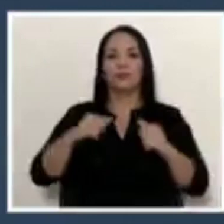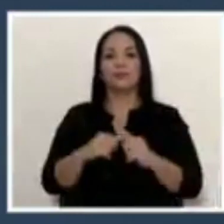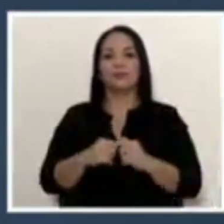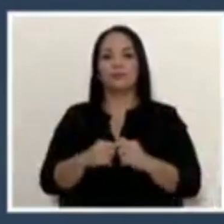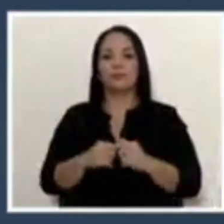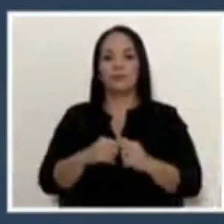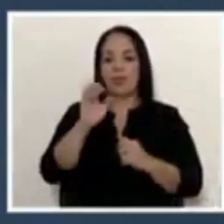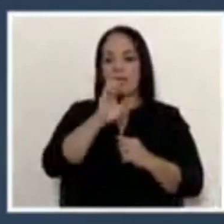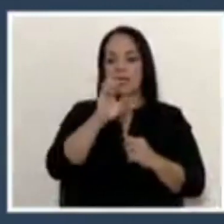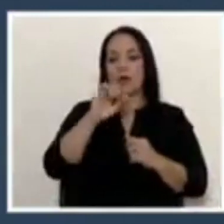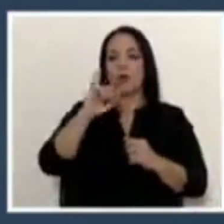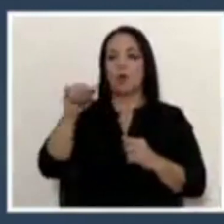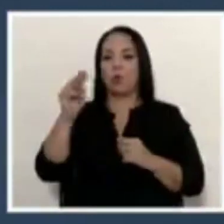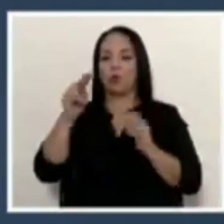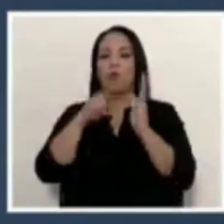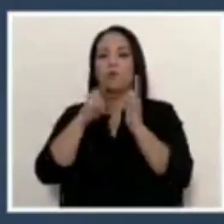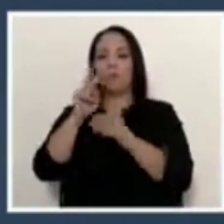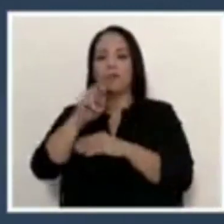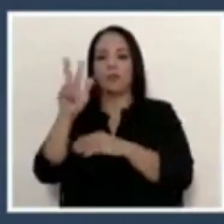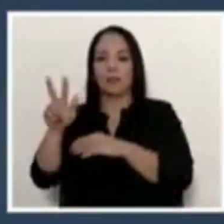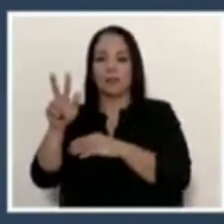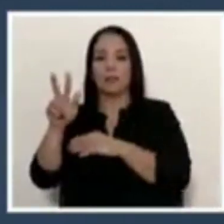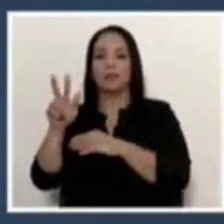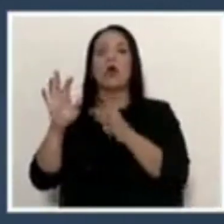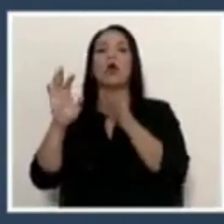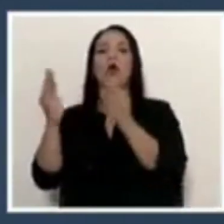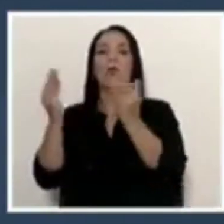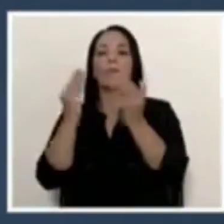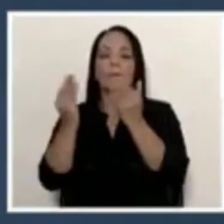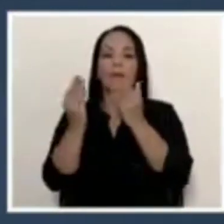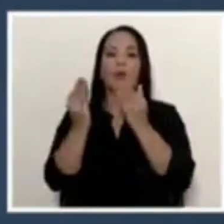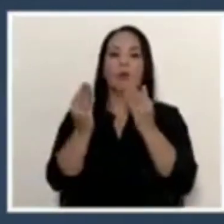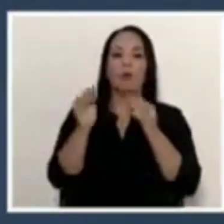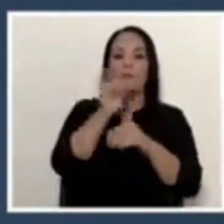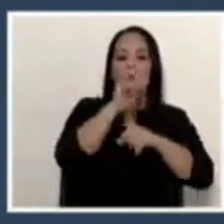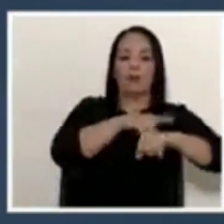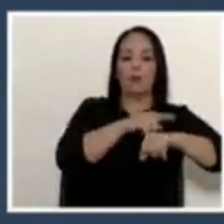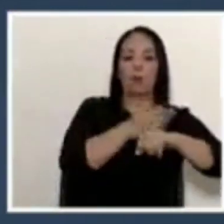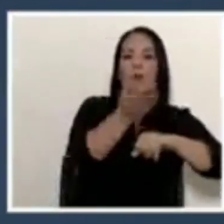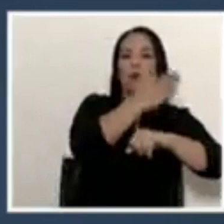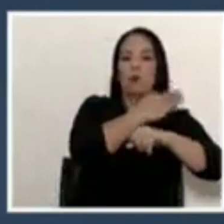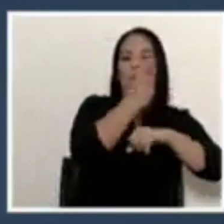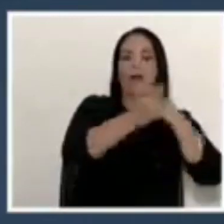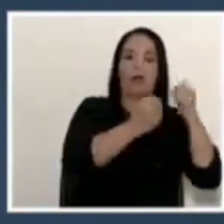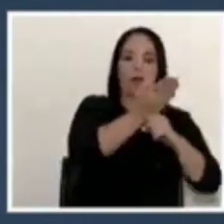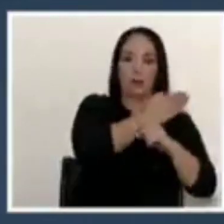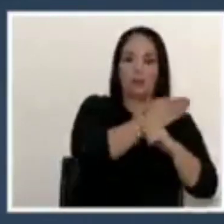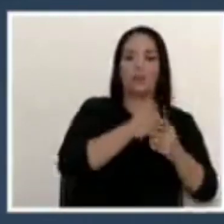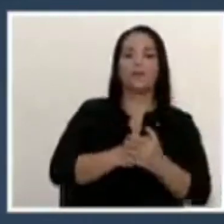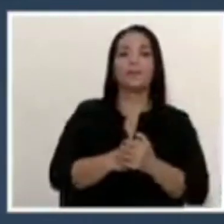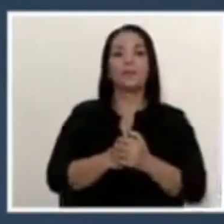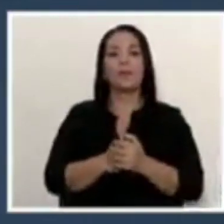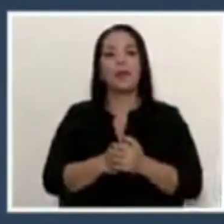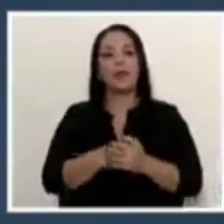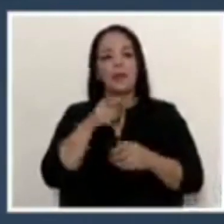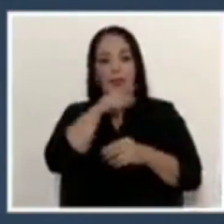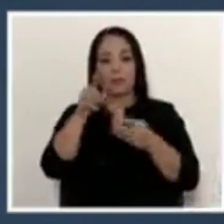enero a junio del 2023 respecto al mismo periodo del 2022. Y estas cifras